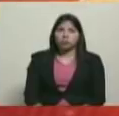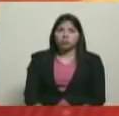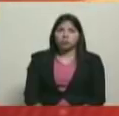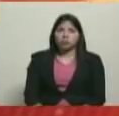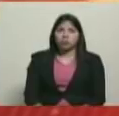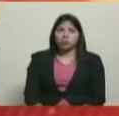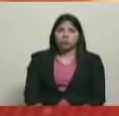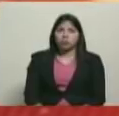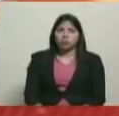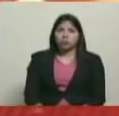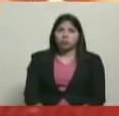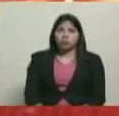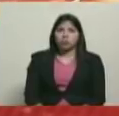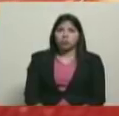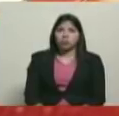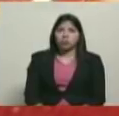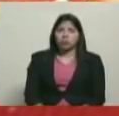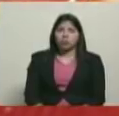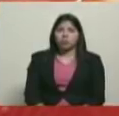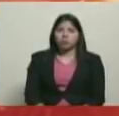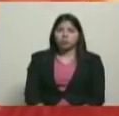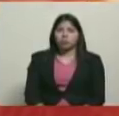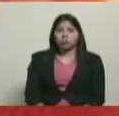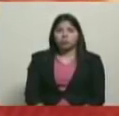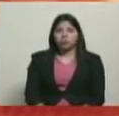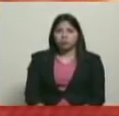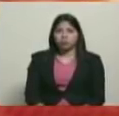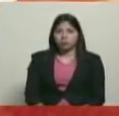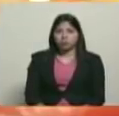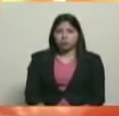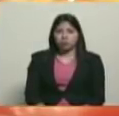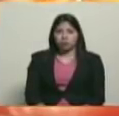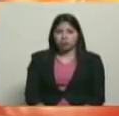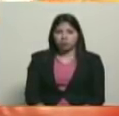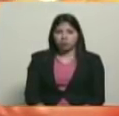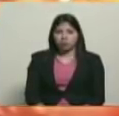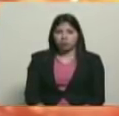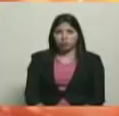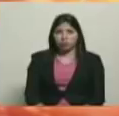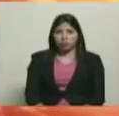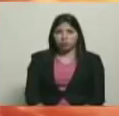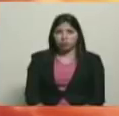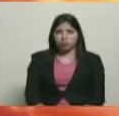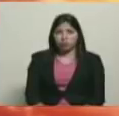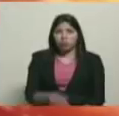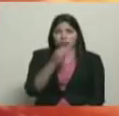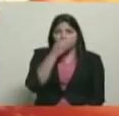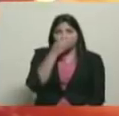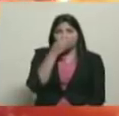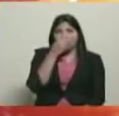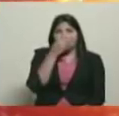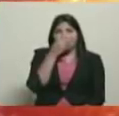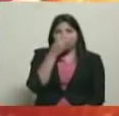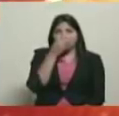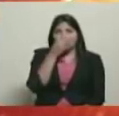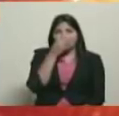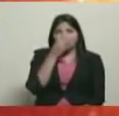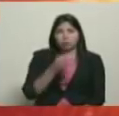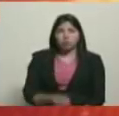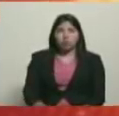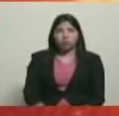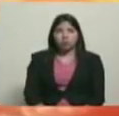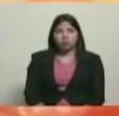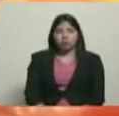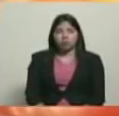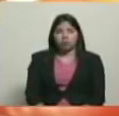eso en estos días escuchábamos a la genocida de ellos habla ofreciéndole a los chavistas espacio para que participen en unas elecciones presidenciales. Aquí